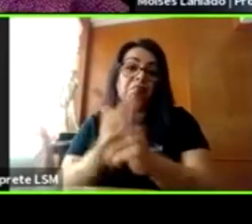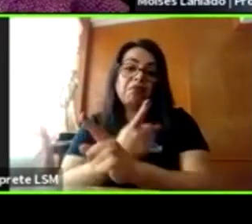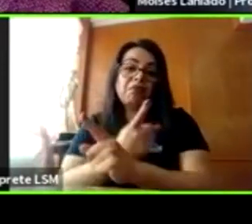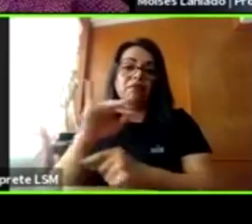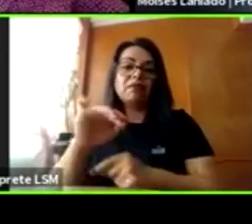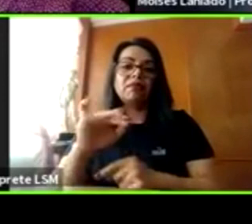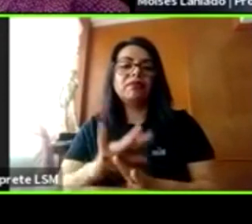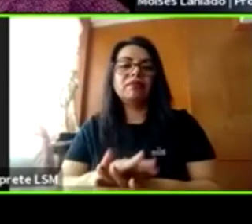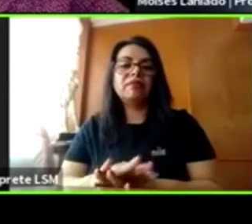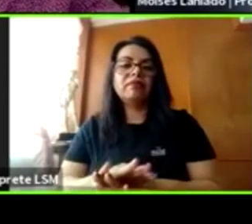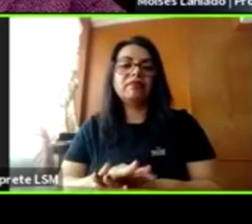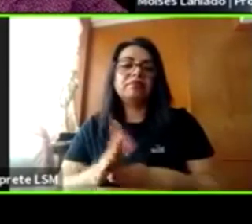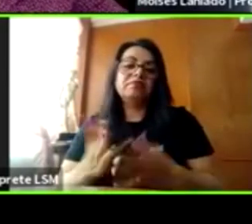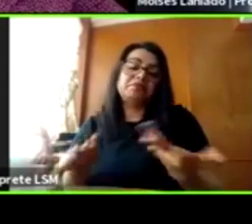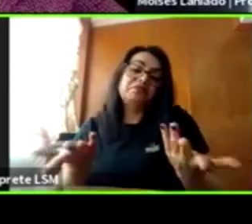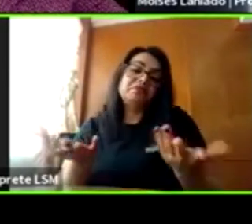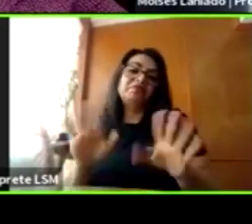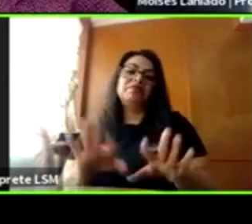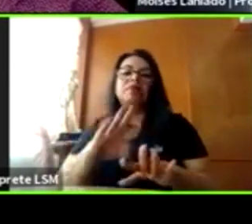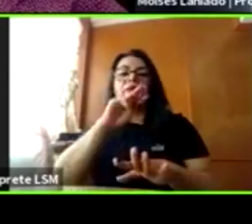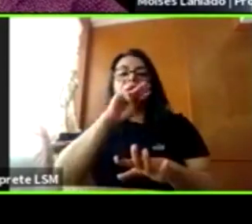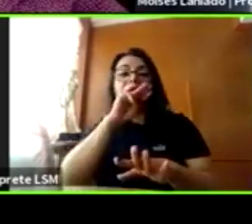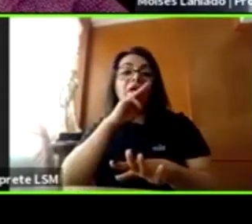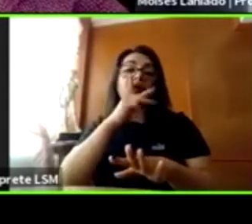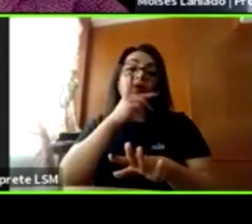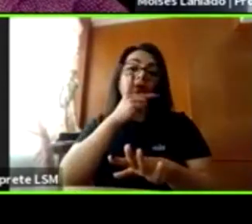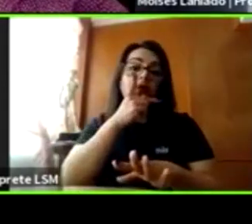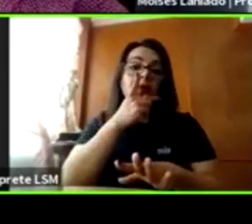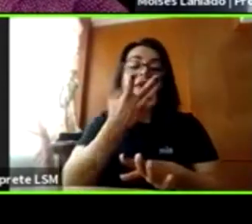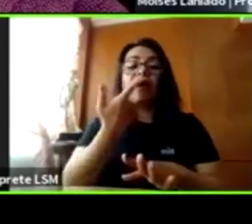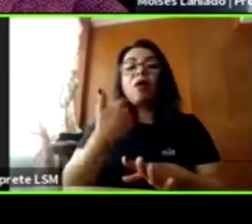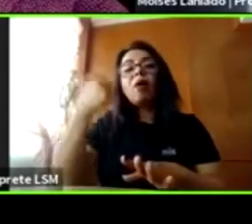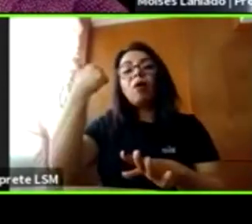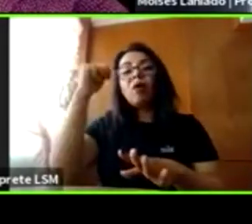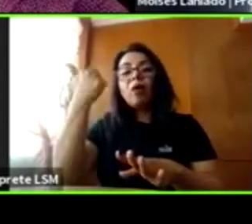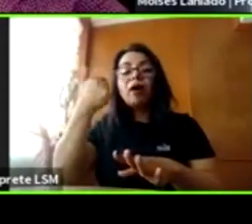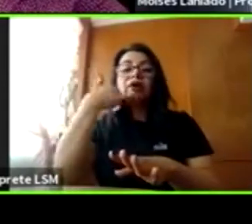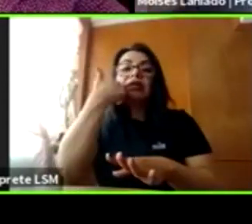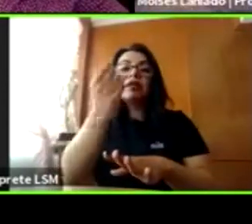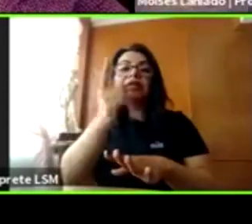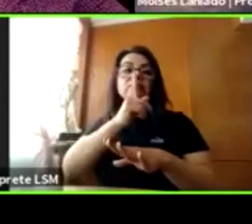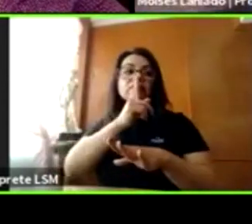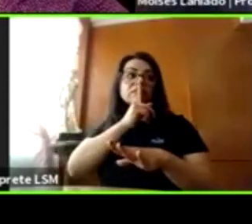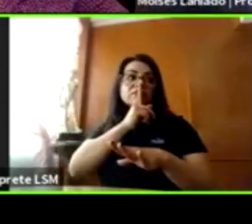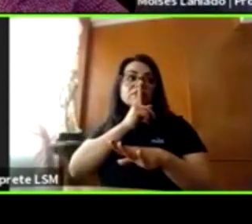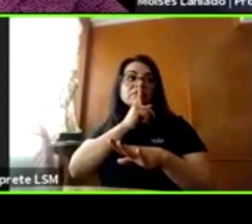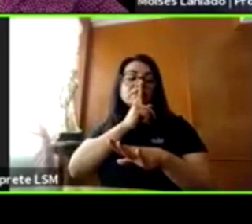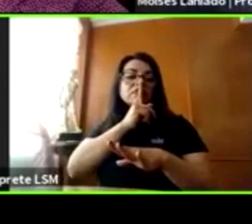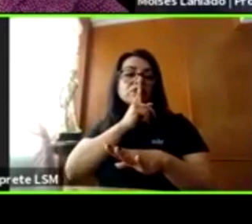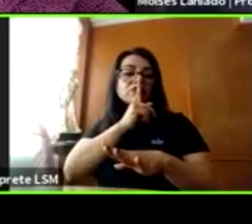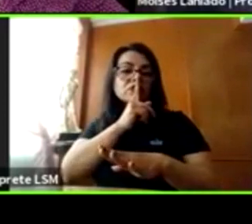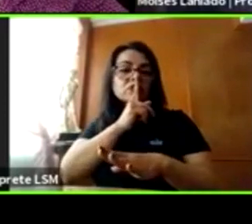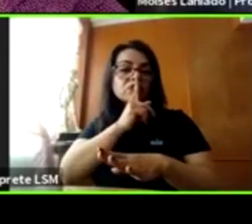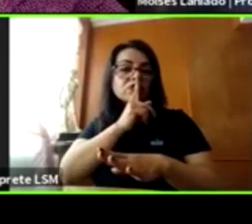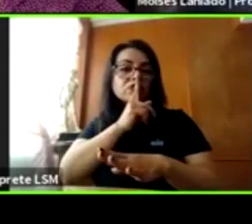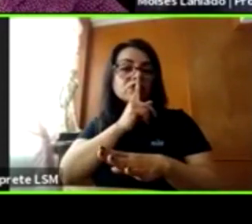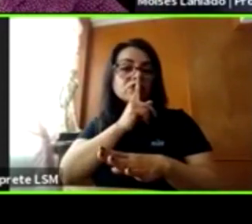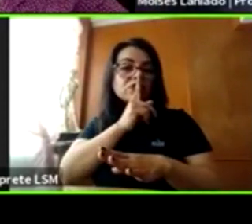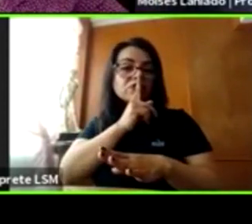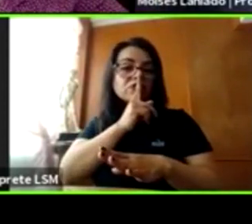que las madres o las personas, los adultos de la casa quieran callar el asunto y su manera de callarlo es decir,